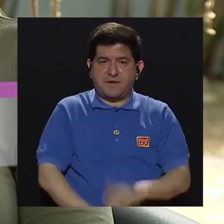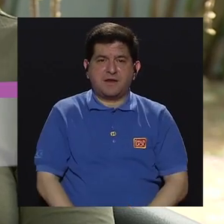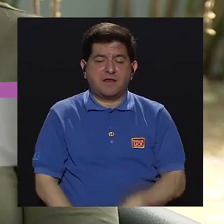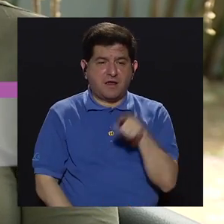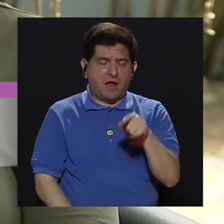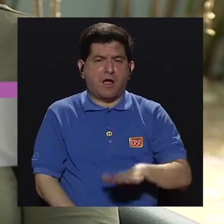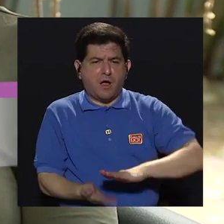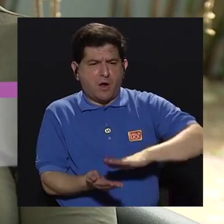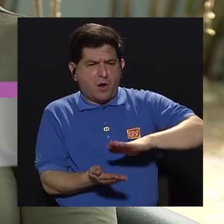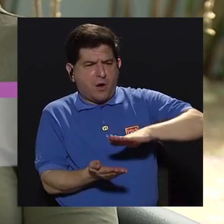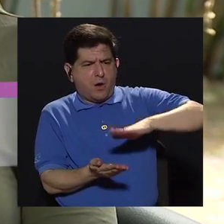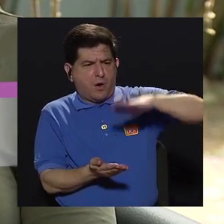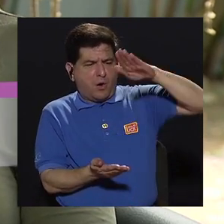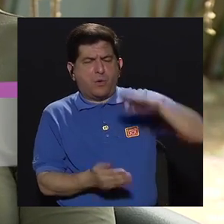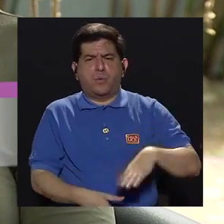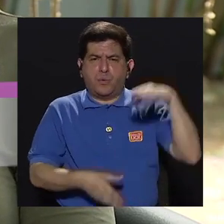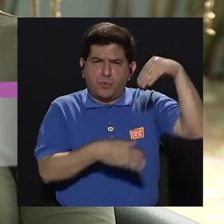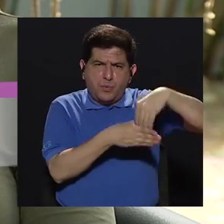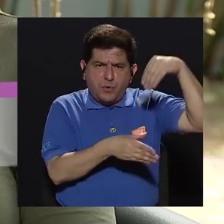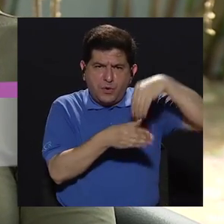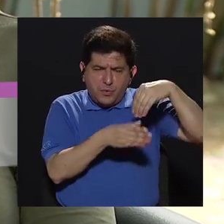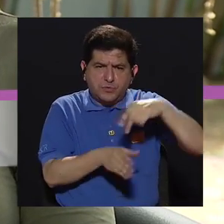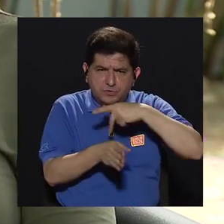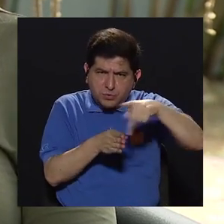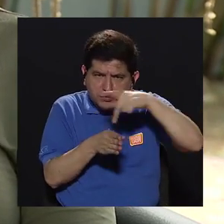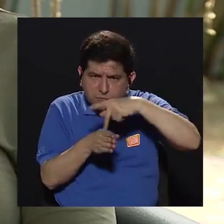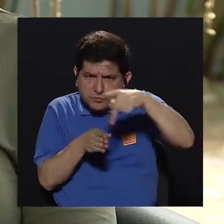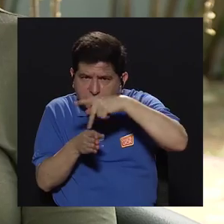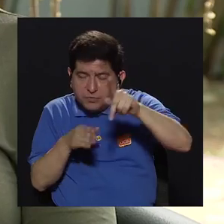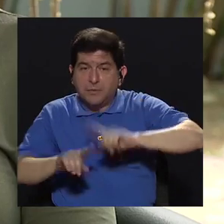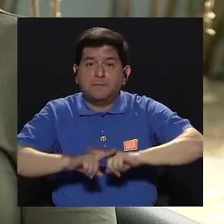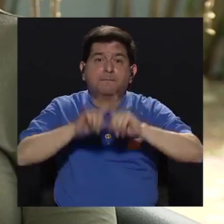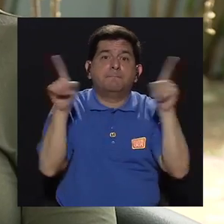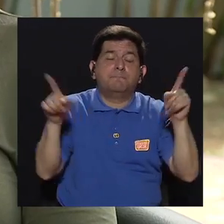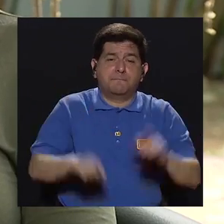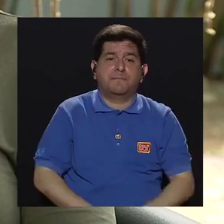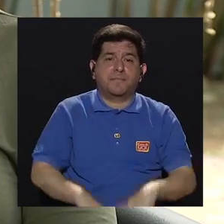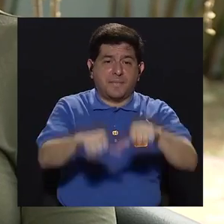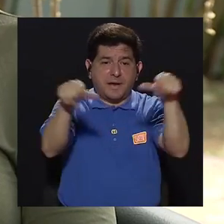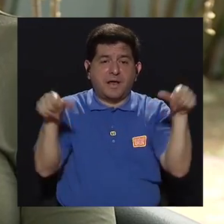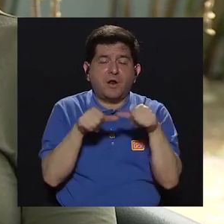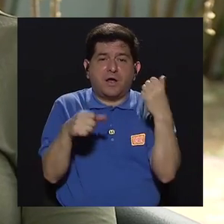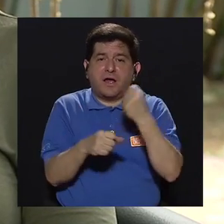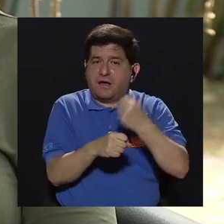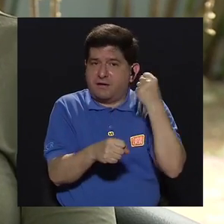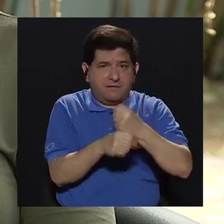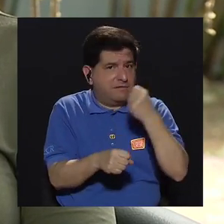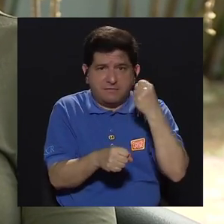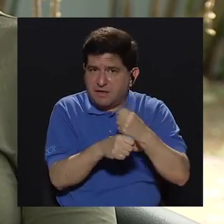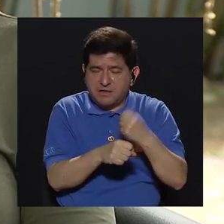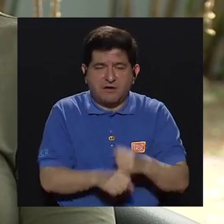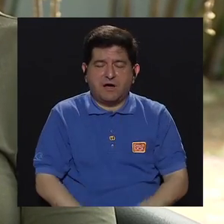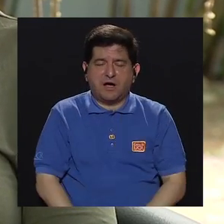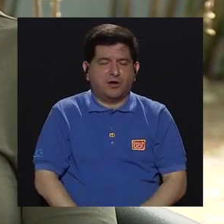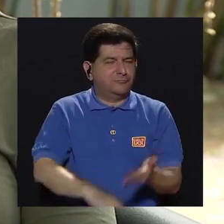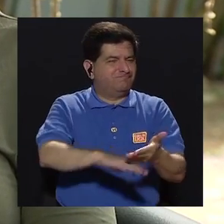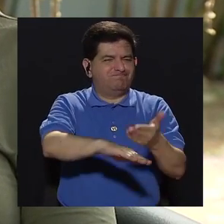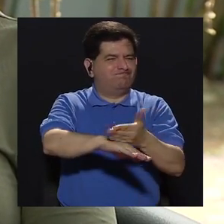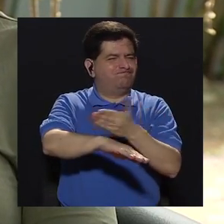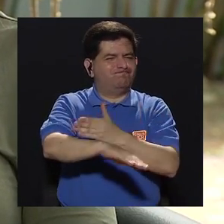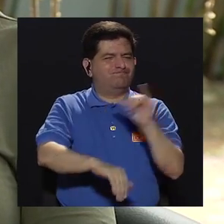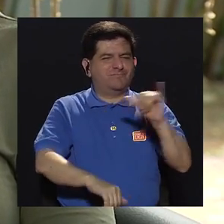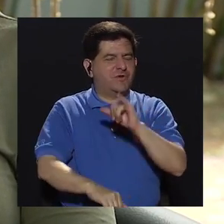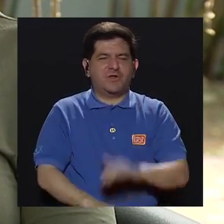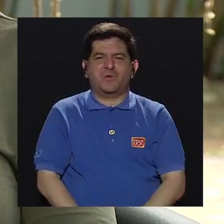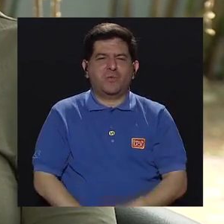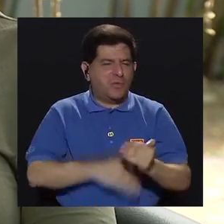aumentando, la incorporación profesional, pero los ámbitos de trabajo no han ido creciendo al